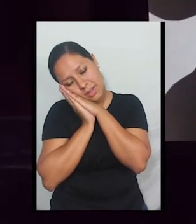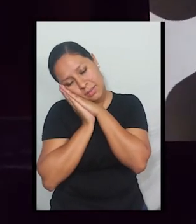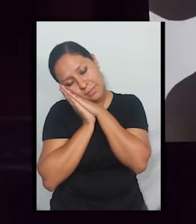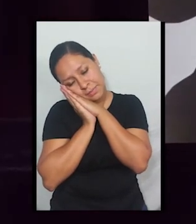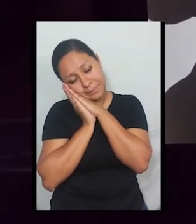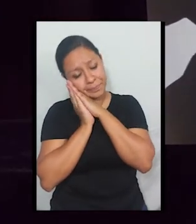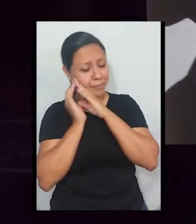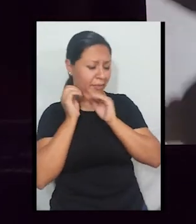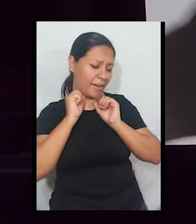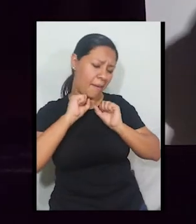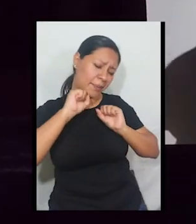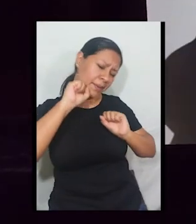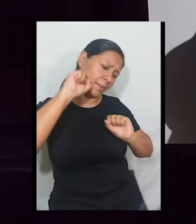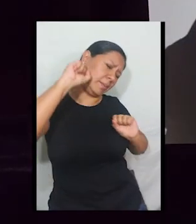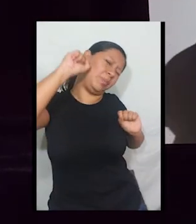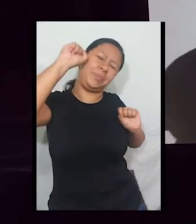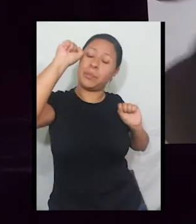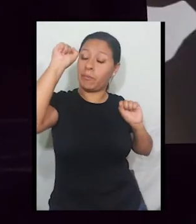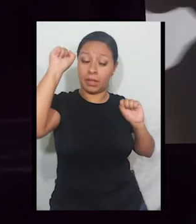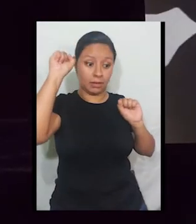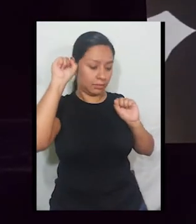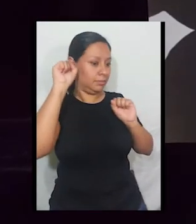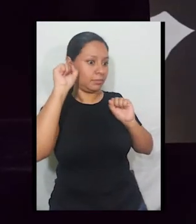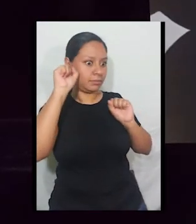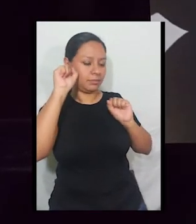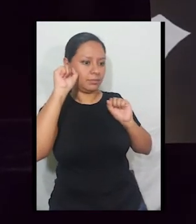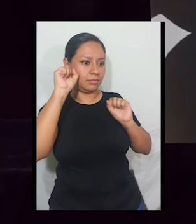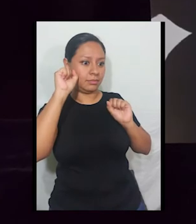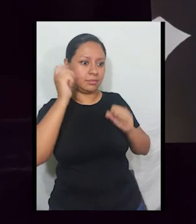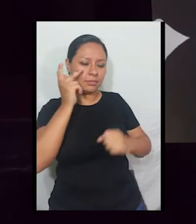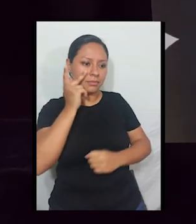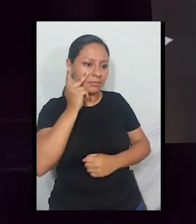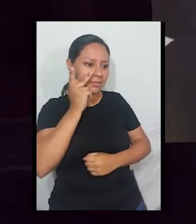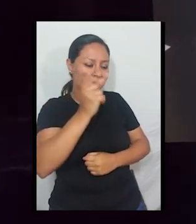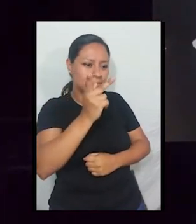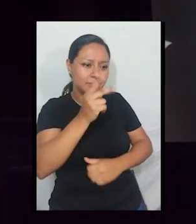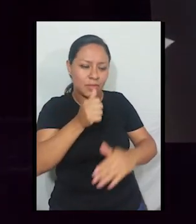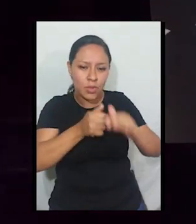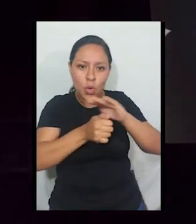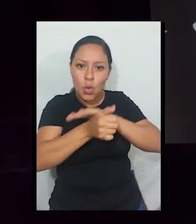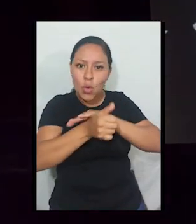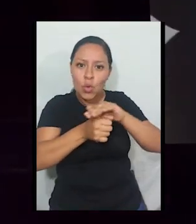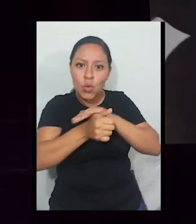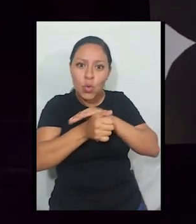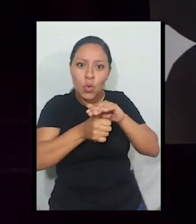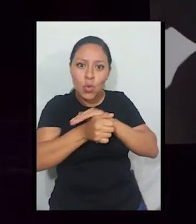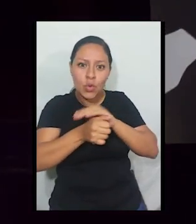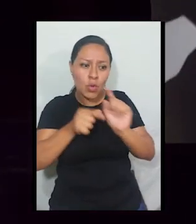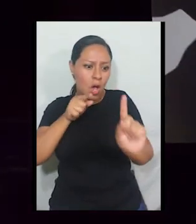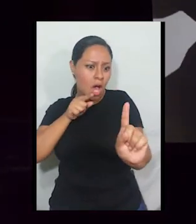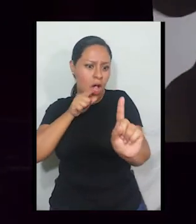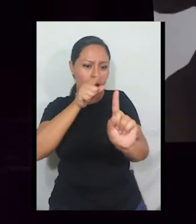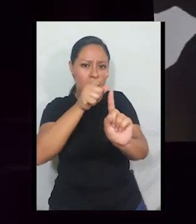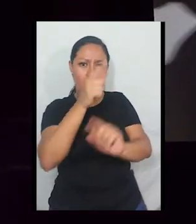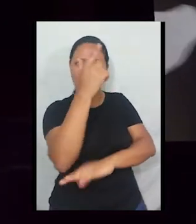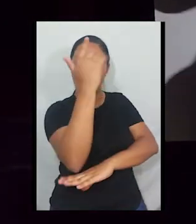cuando la liebre despertó vio que la tortuga estaba a unos pasos de la meta que era aquel árbol